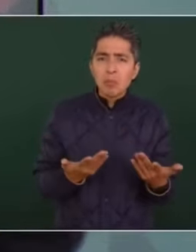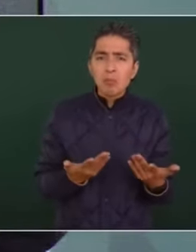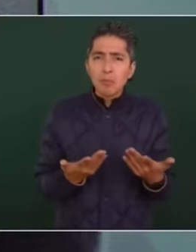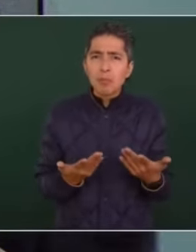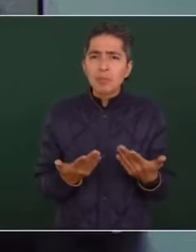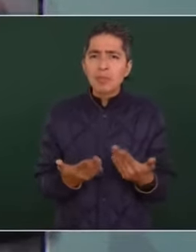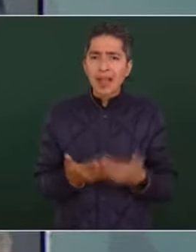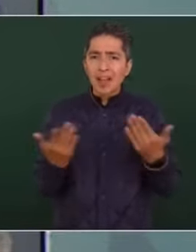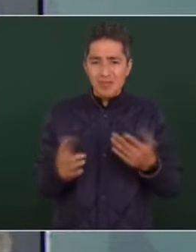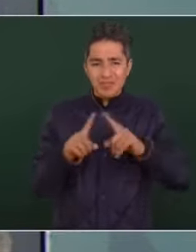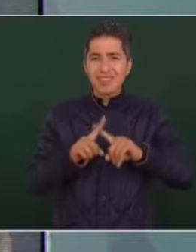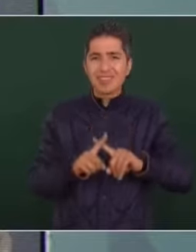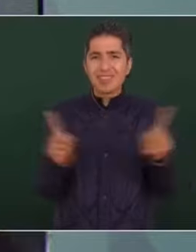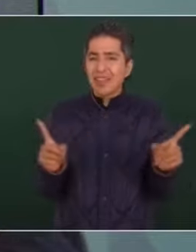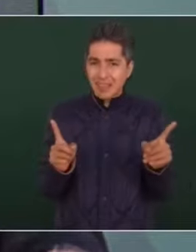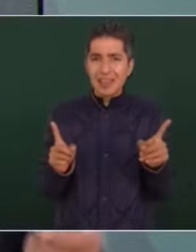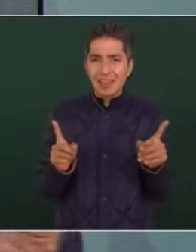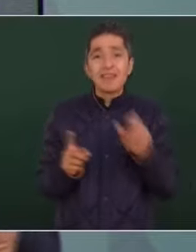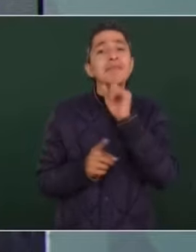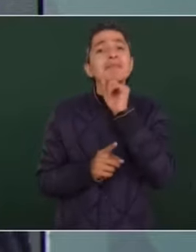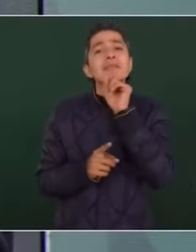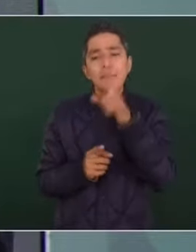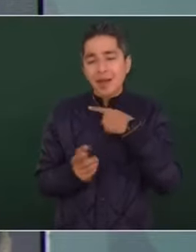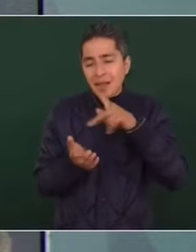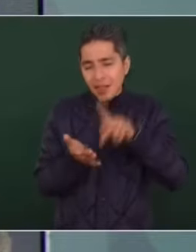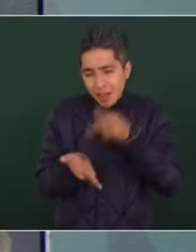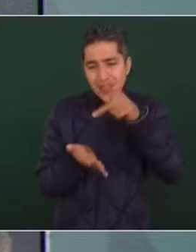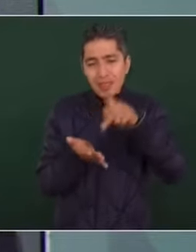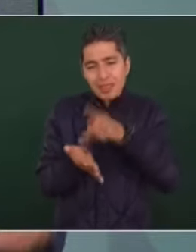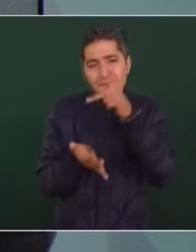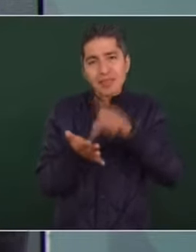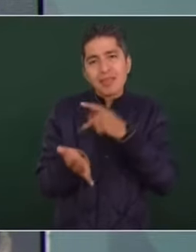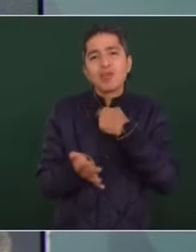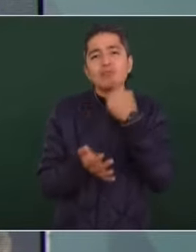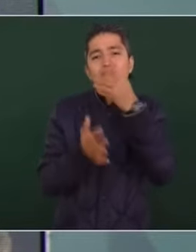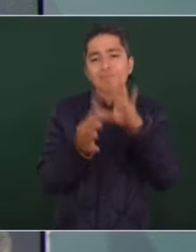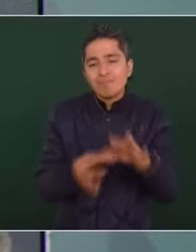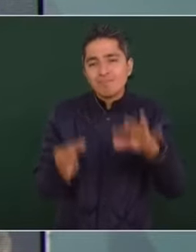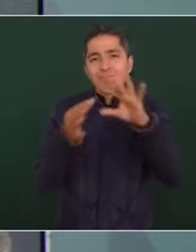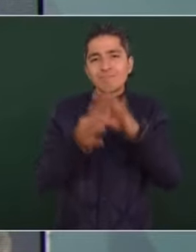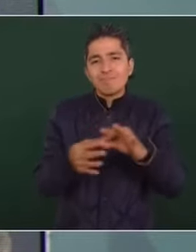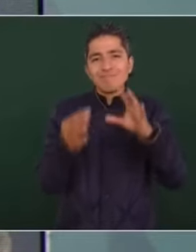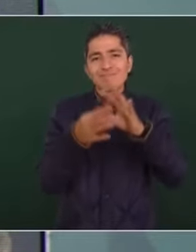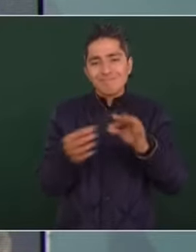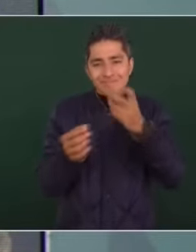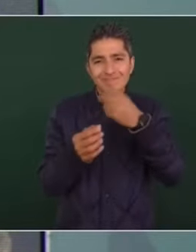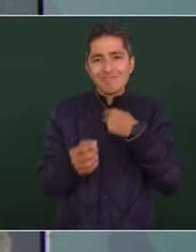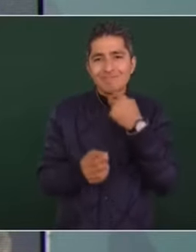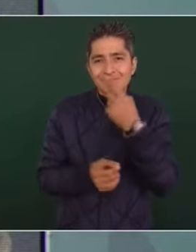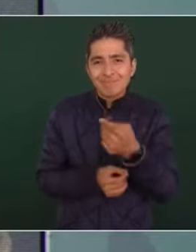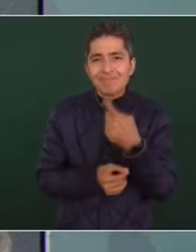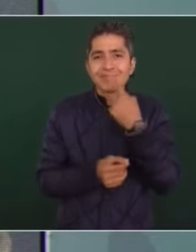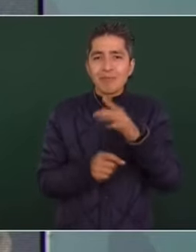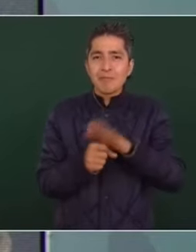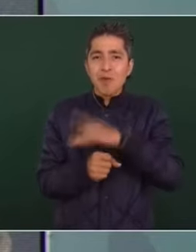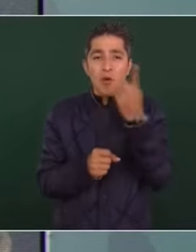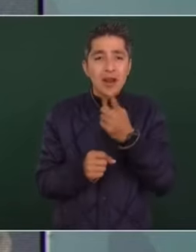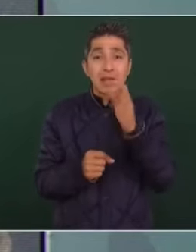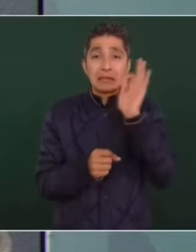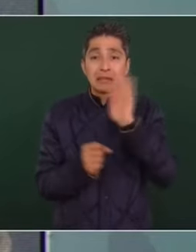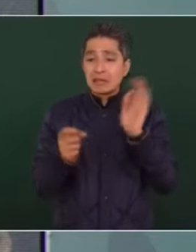ambiente distinto, también lo tengo que estar subrayando, porque si no se olvida.